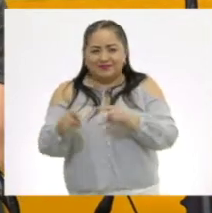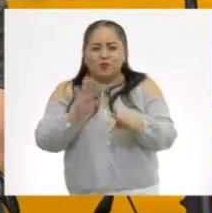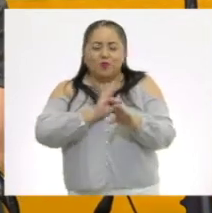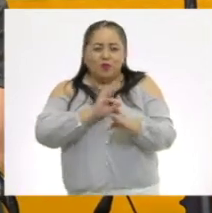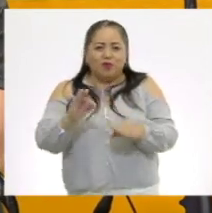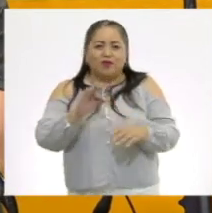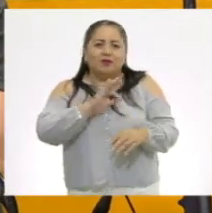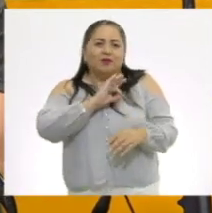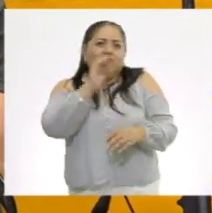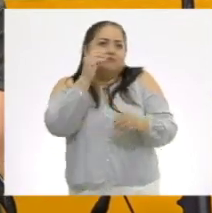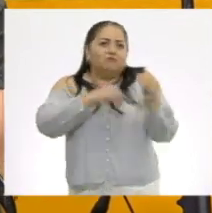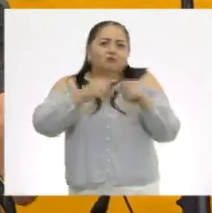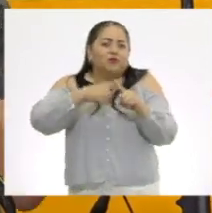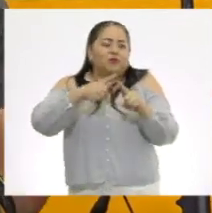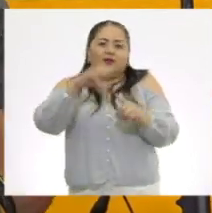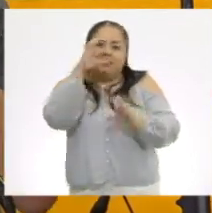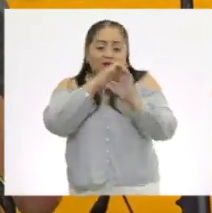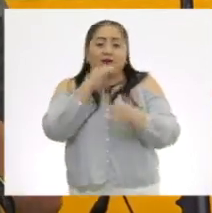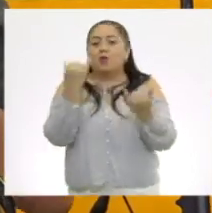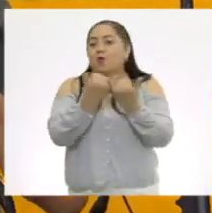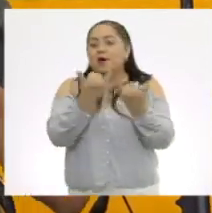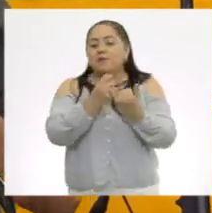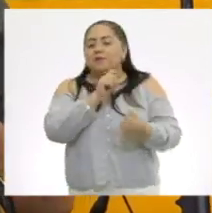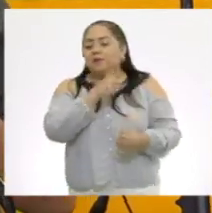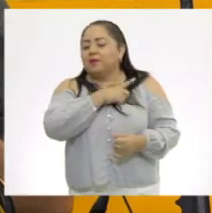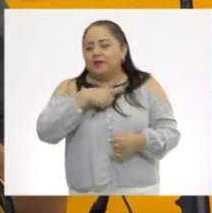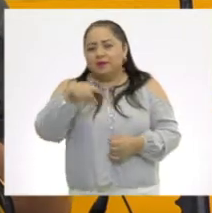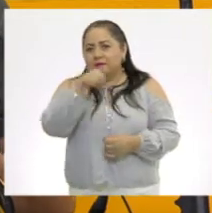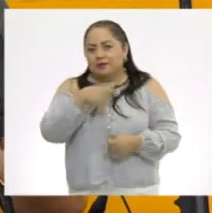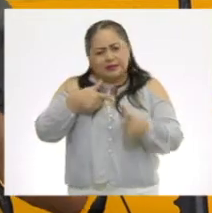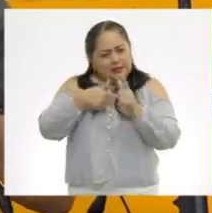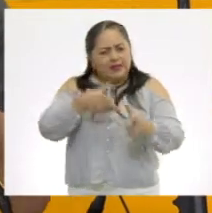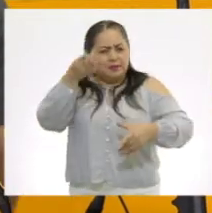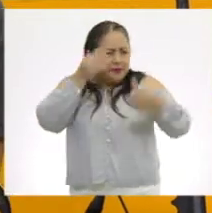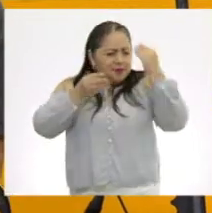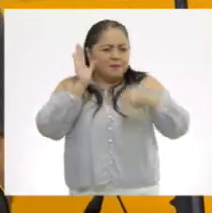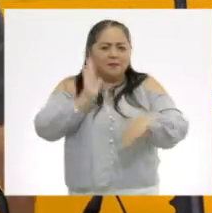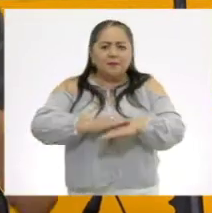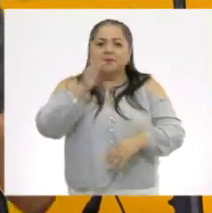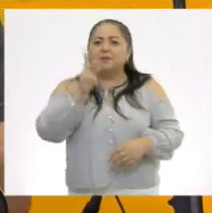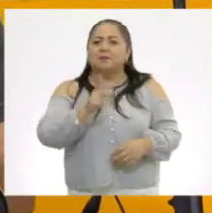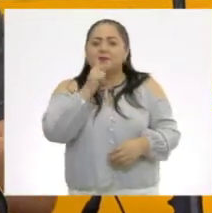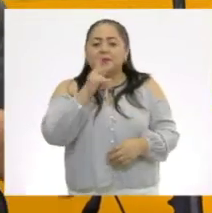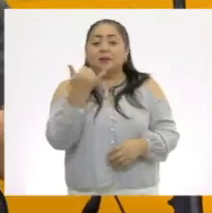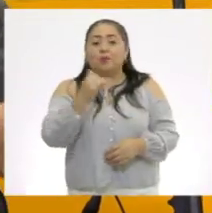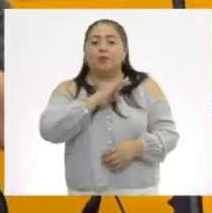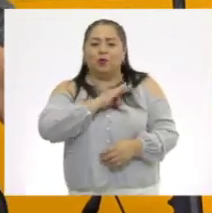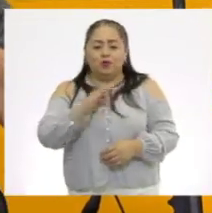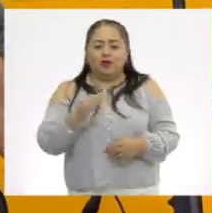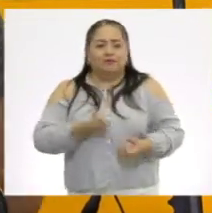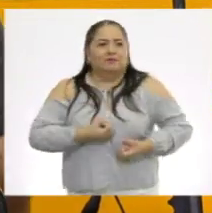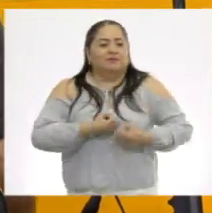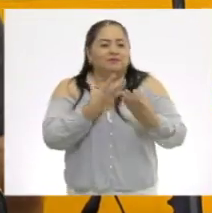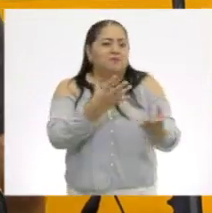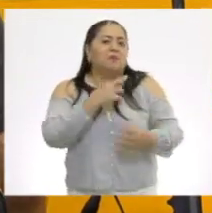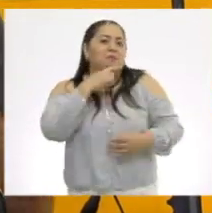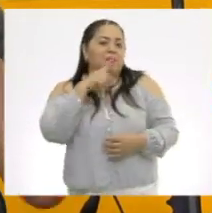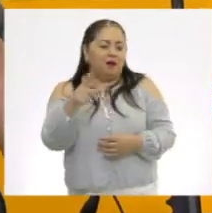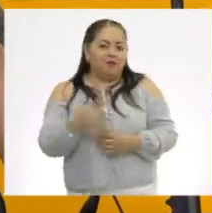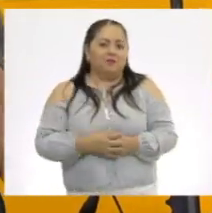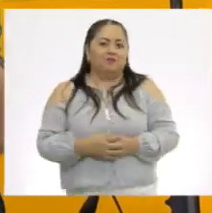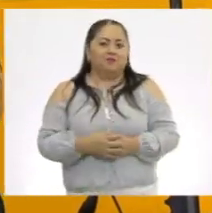posibilidades de canciones. Así como debemos seguir aprendiendo más palabras y así poder expresarnos mejor.